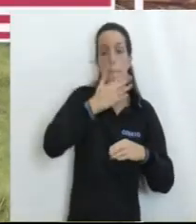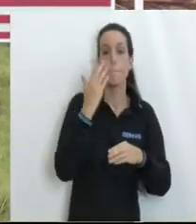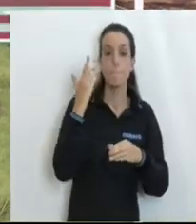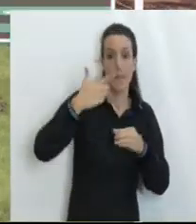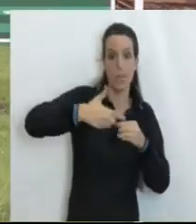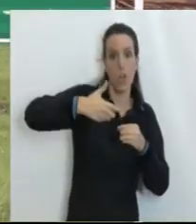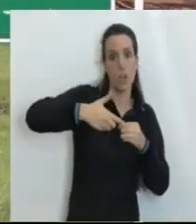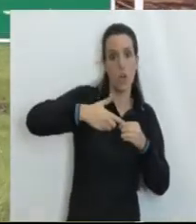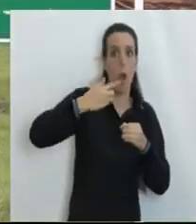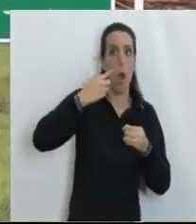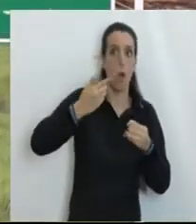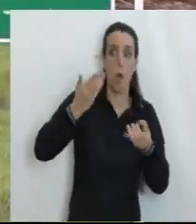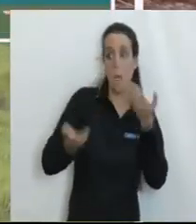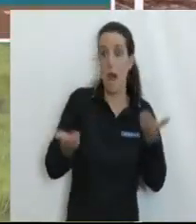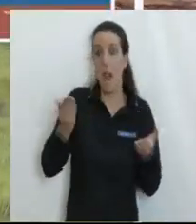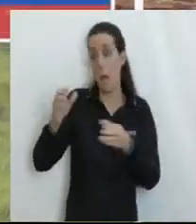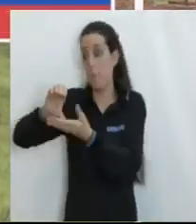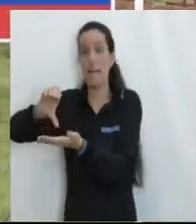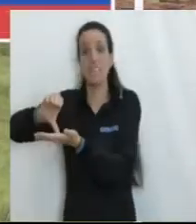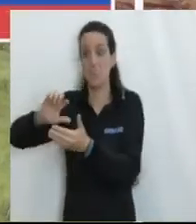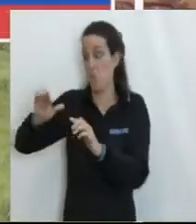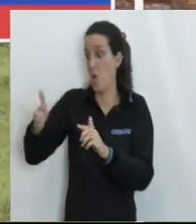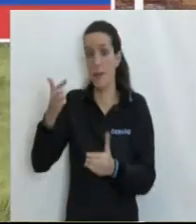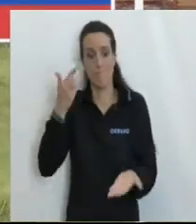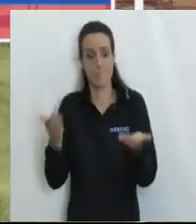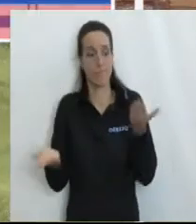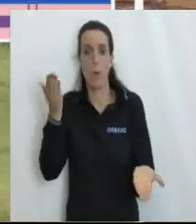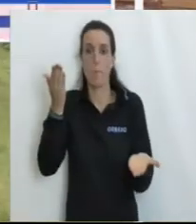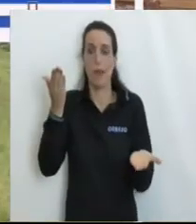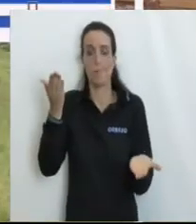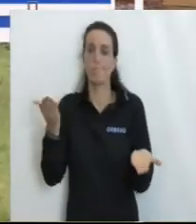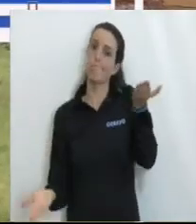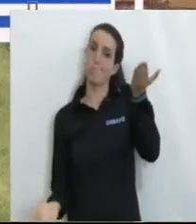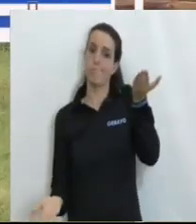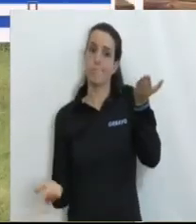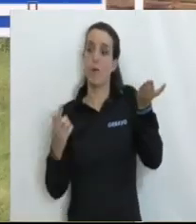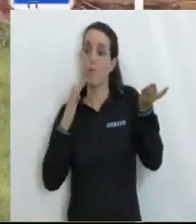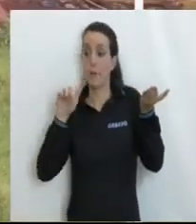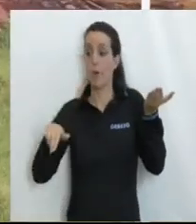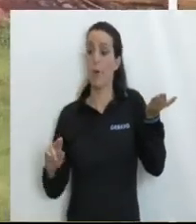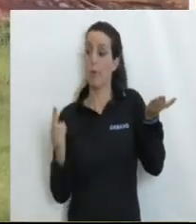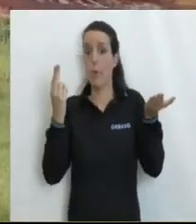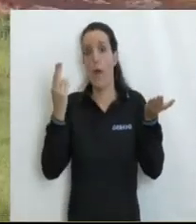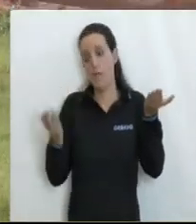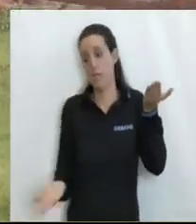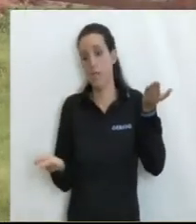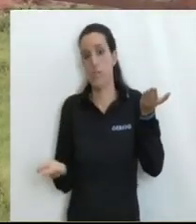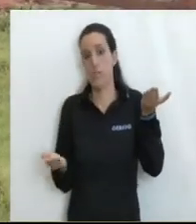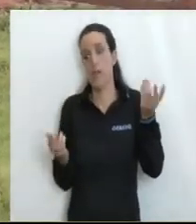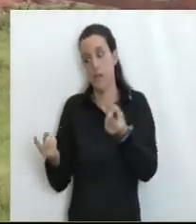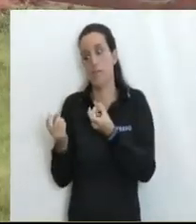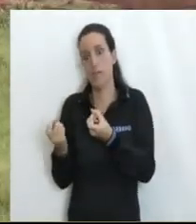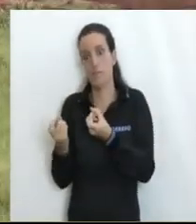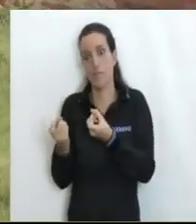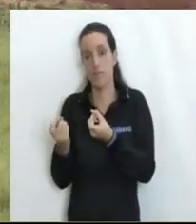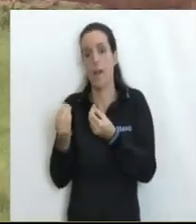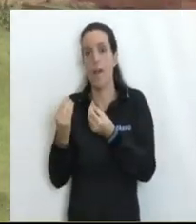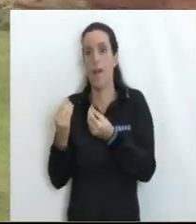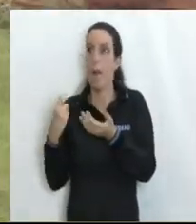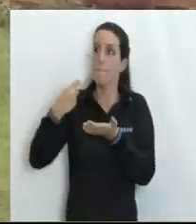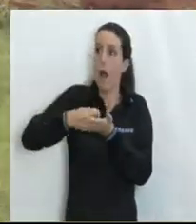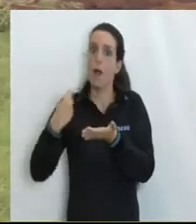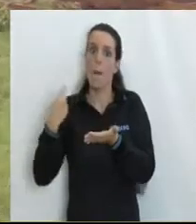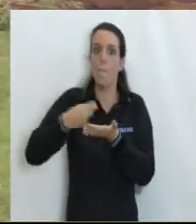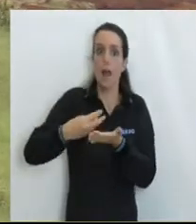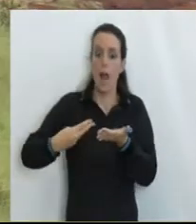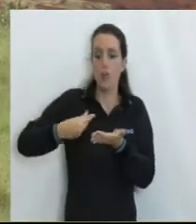comparativas muy importantes Con respecto a los países que no lo tienen Como es el caso de Uruguay Uruguay se gastan miles